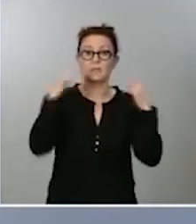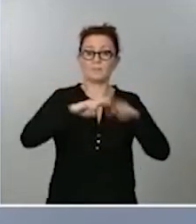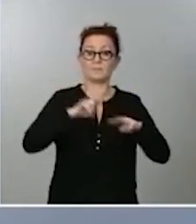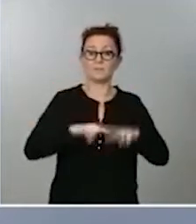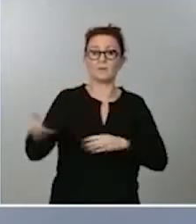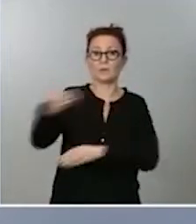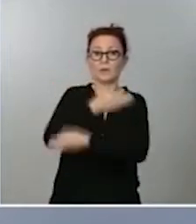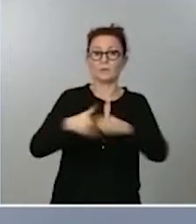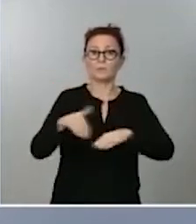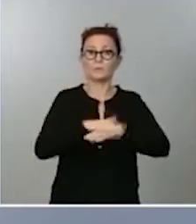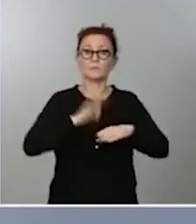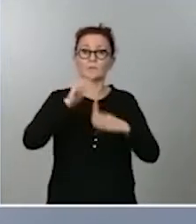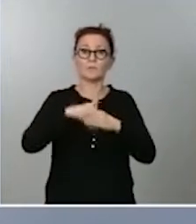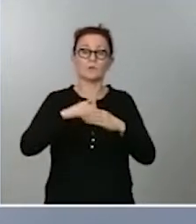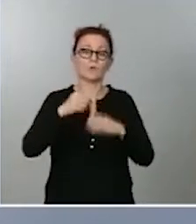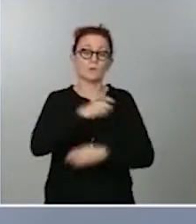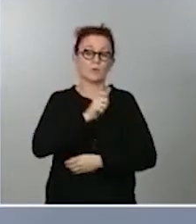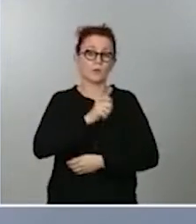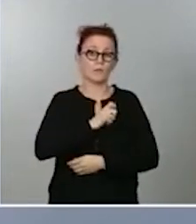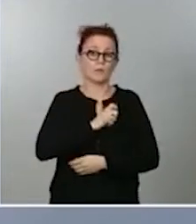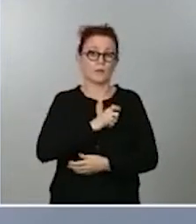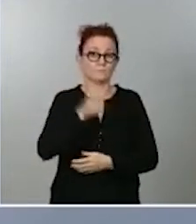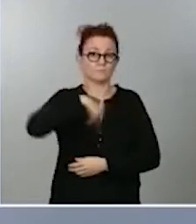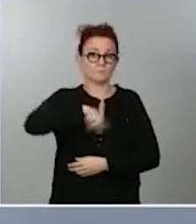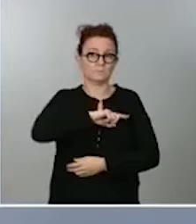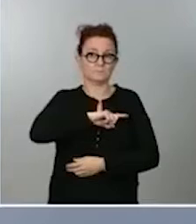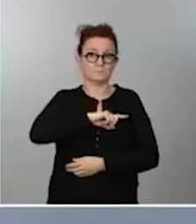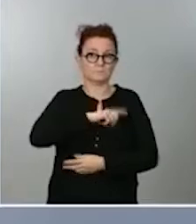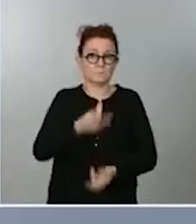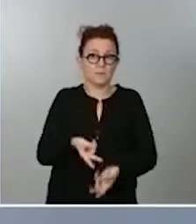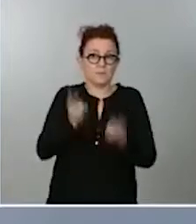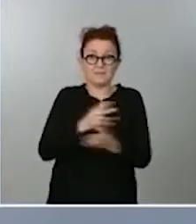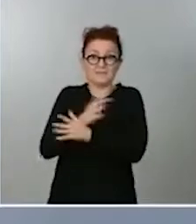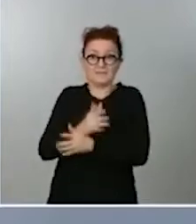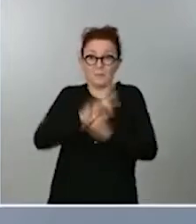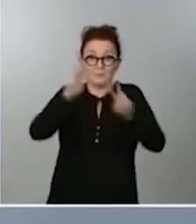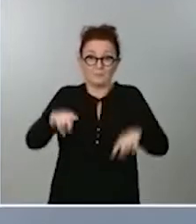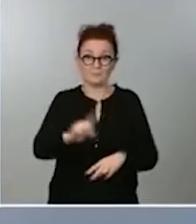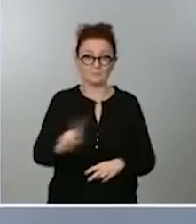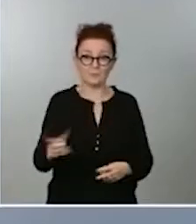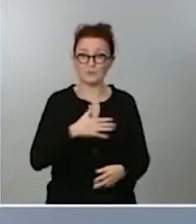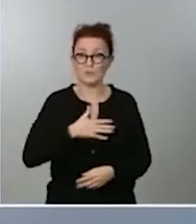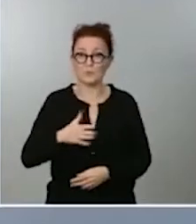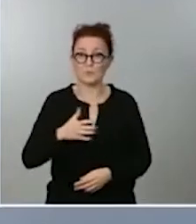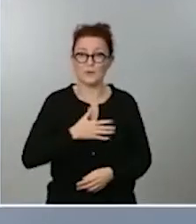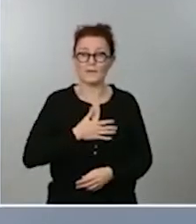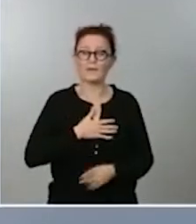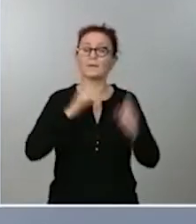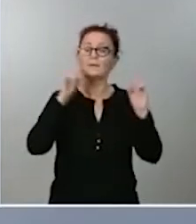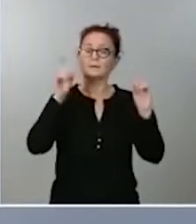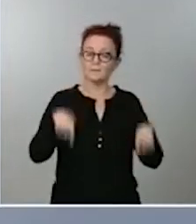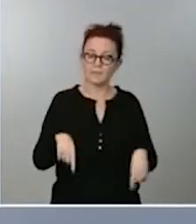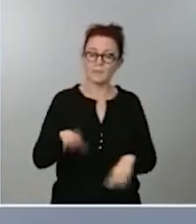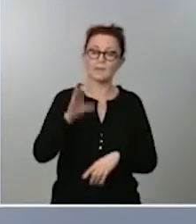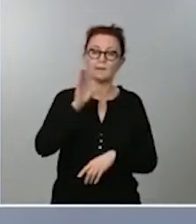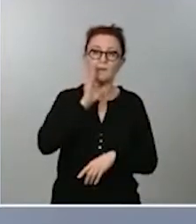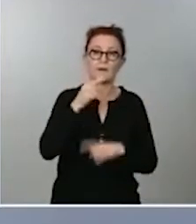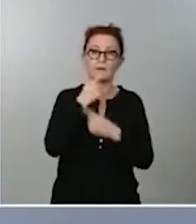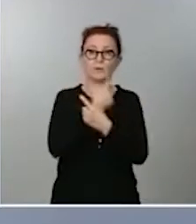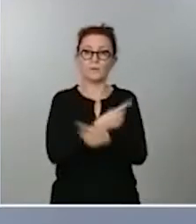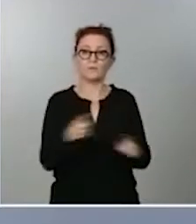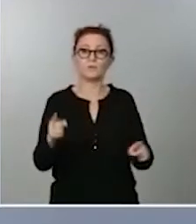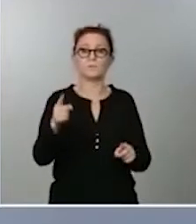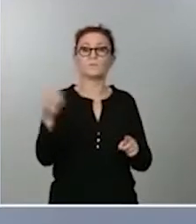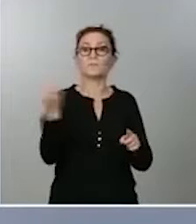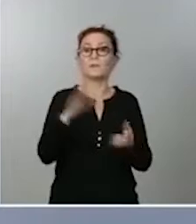y con la Policía y naturalmente no se permite ese juego decir también que estamos ante y lo he dicho antes que teníamos que abordarlo con